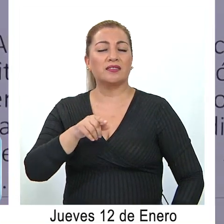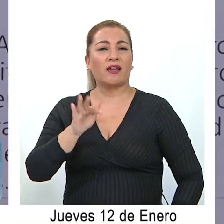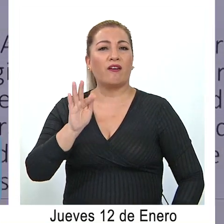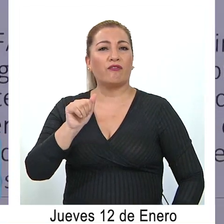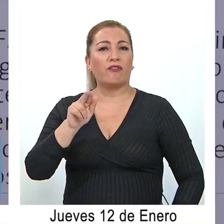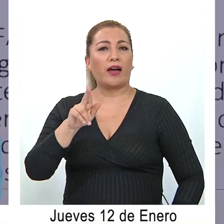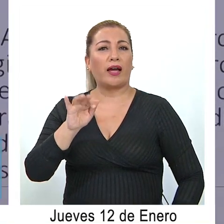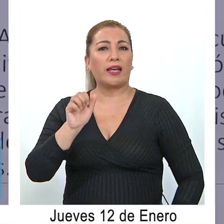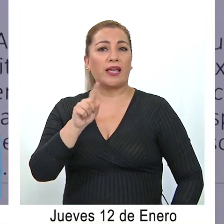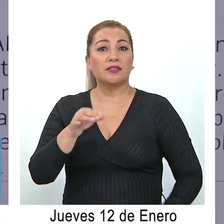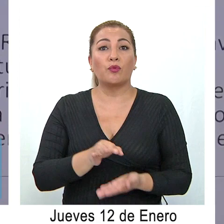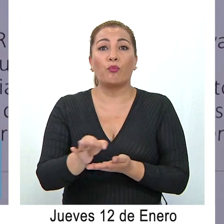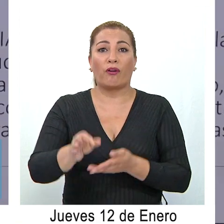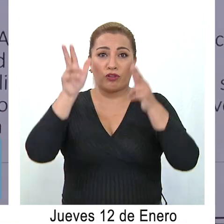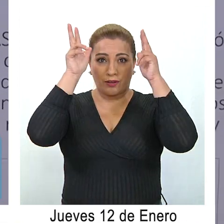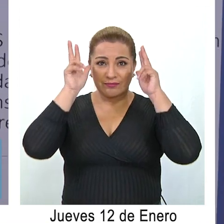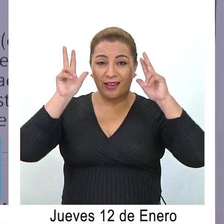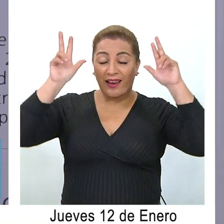de La Tirana.